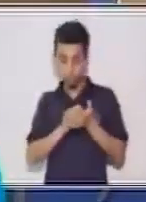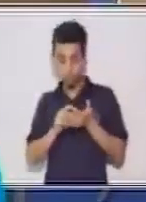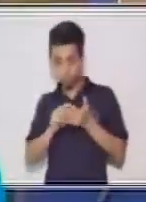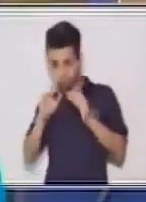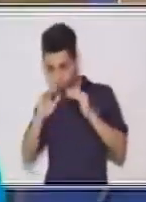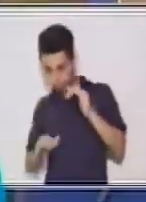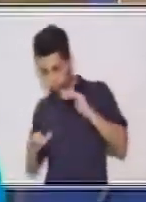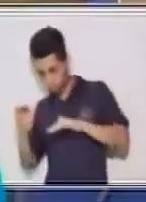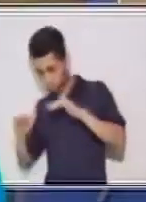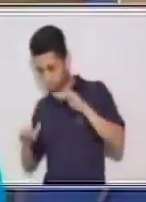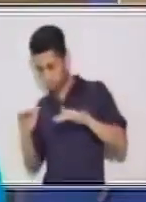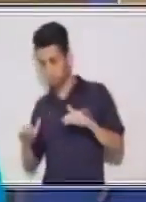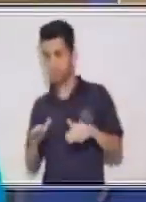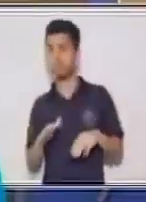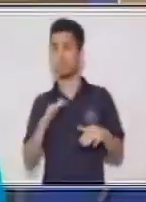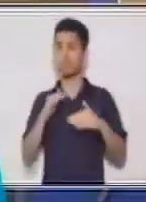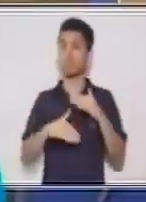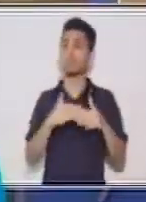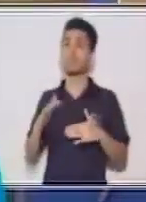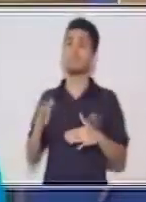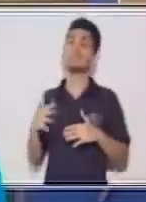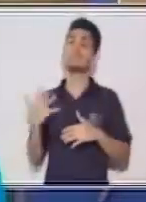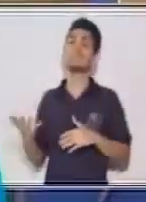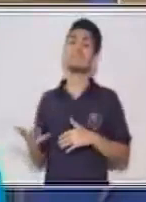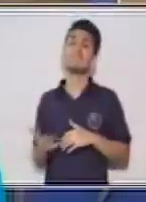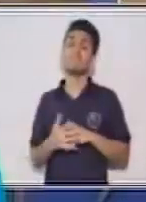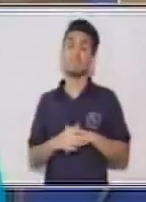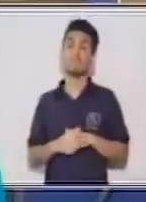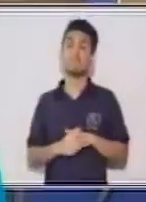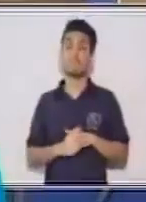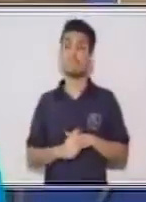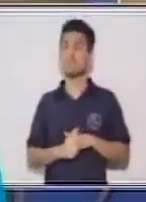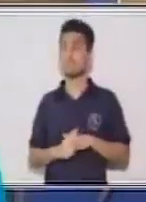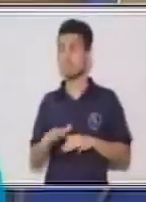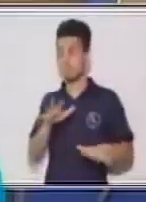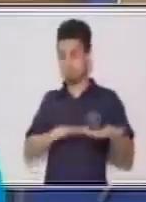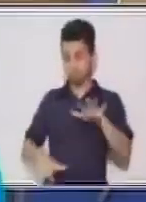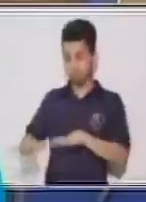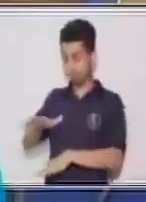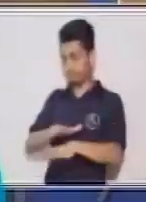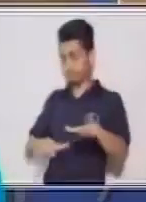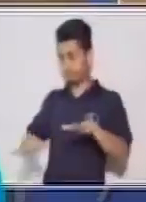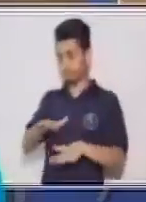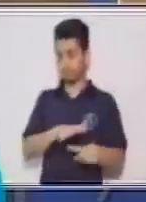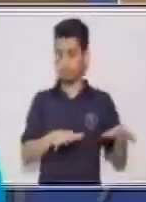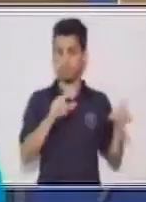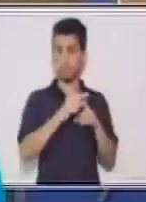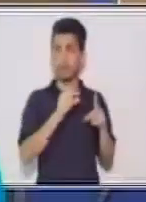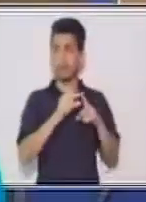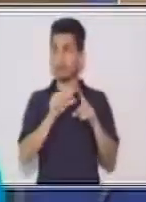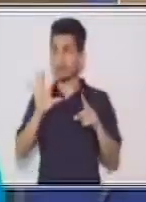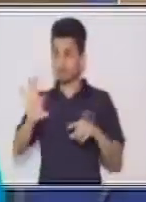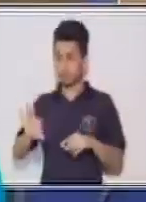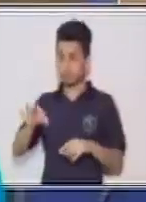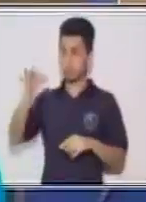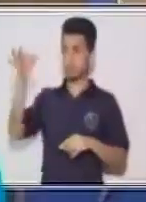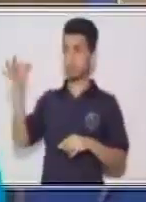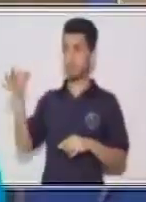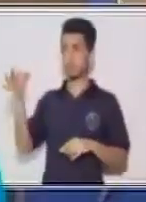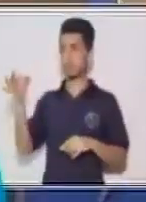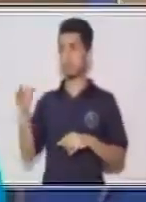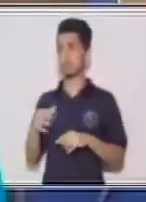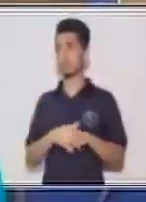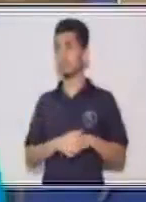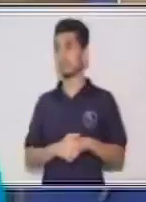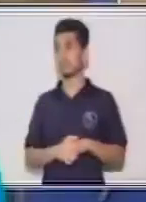abajo, y luego de eso le haces que pueda ir revolviendo lo que significan las palabras. Y luego de eso, te saques